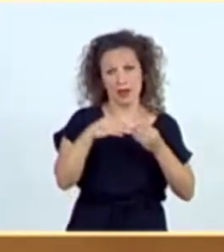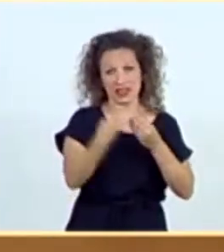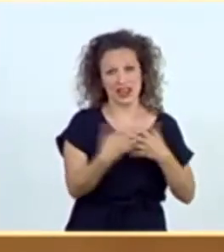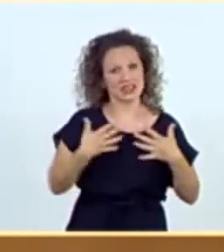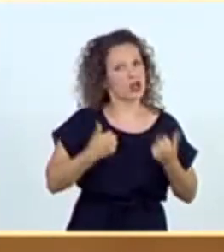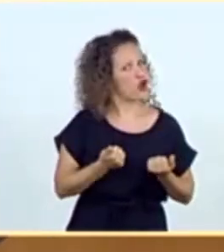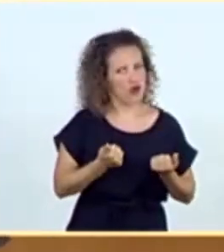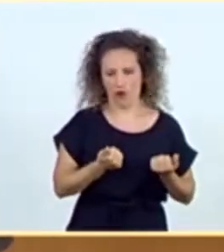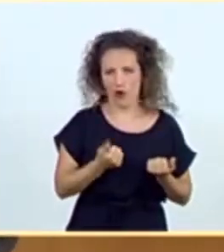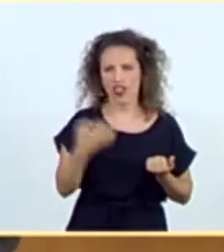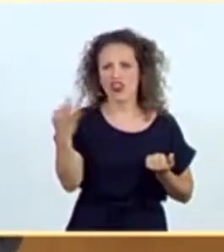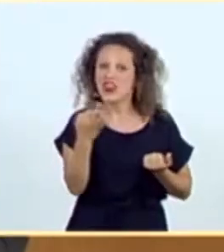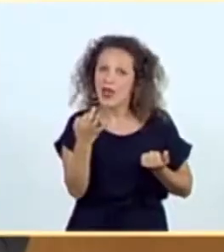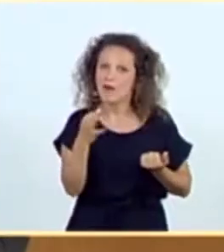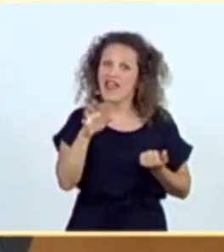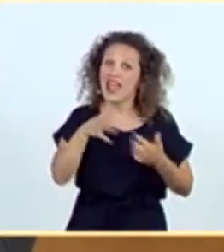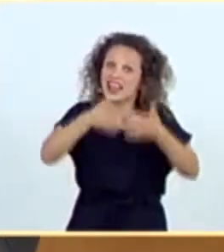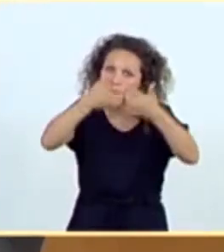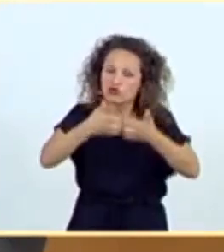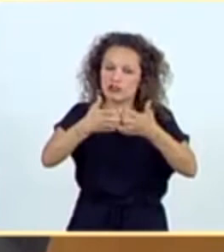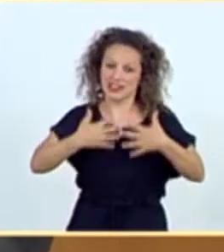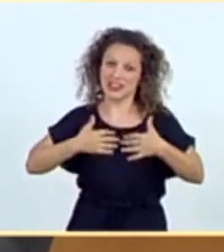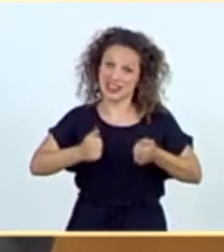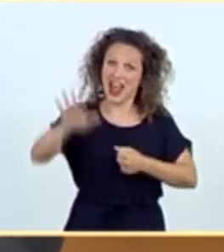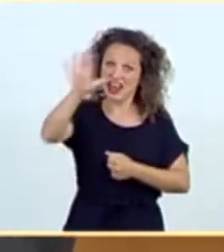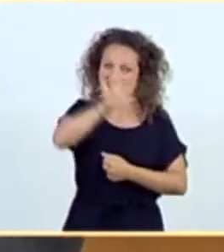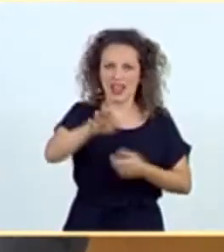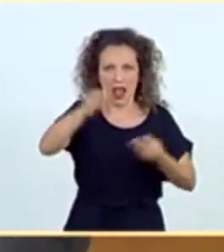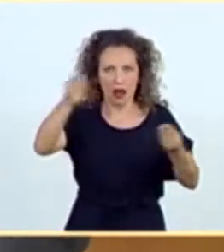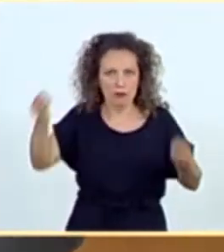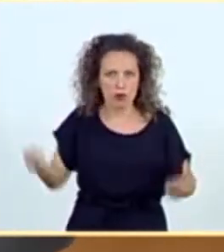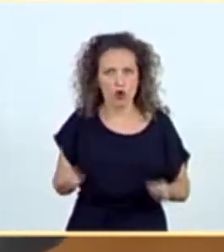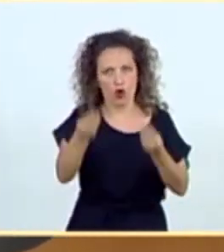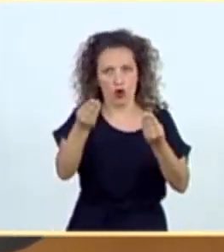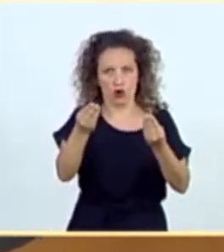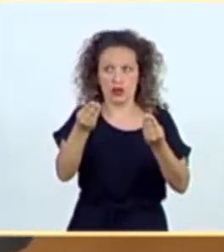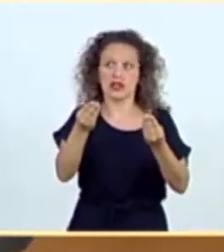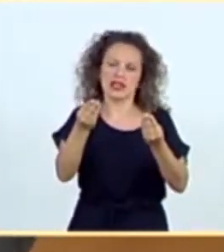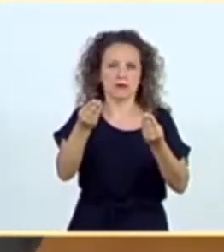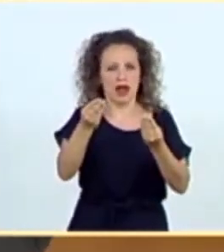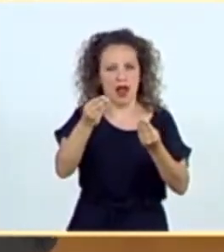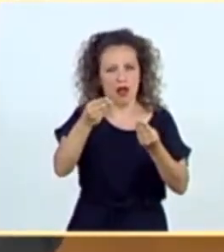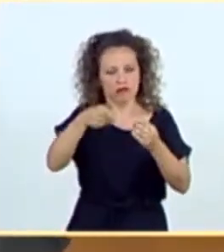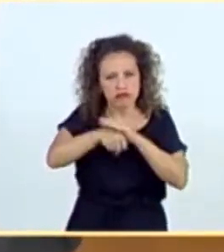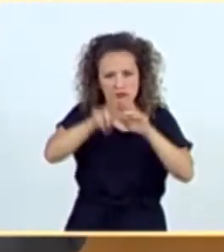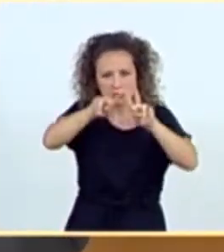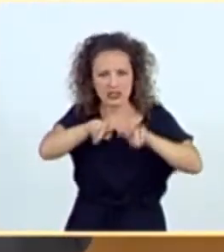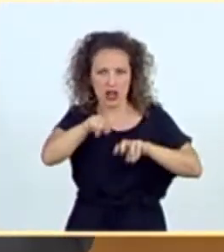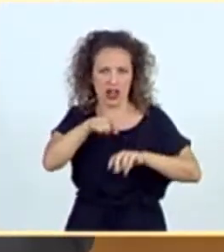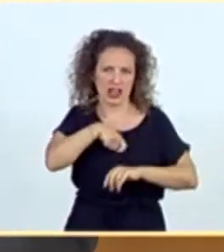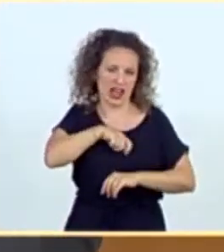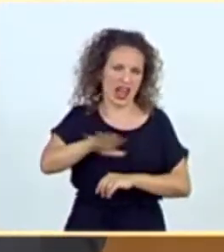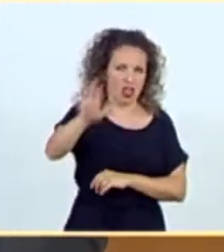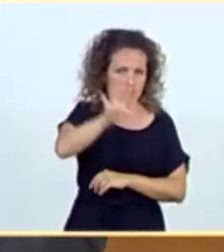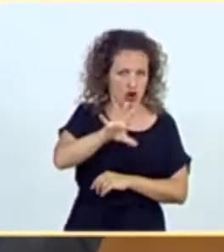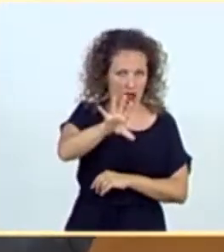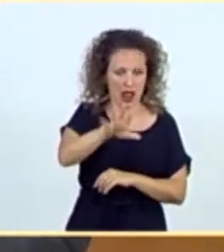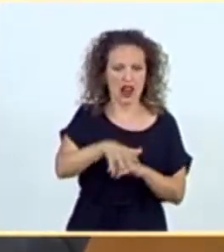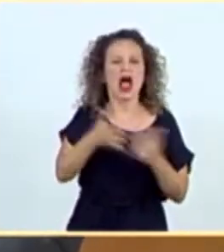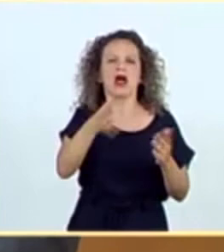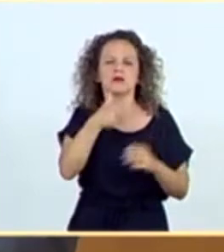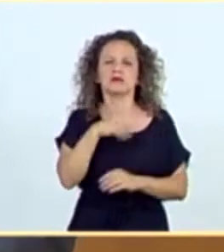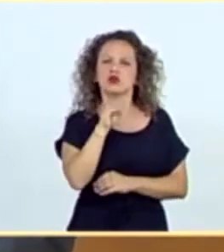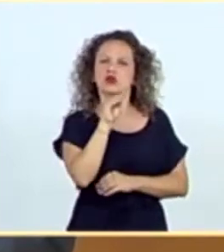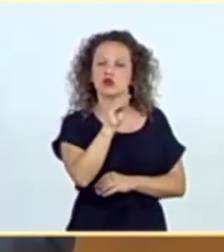potenciar la industria sanitaria nacional y potenciar la investigación nacional. ¿Qué medidas, le pregunto, va adoptado o va a